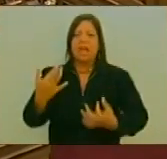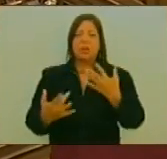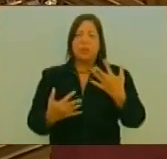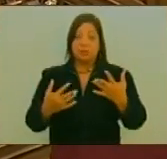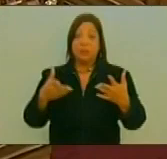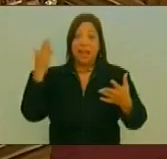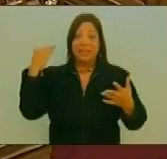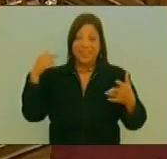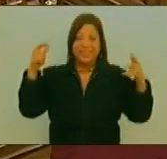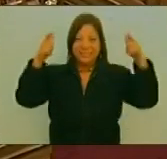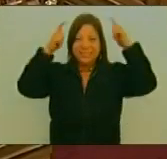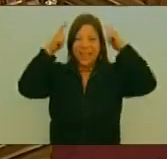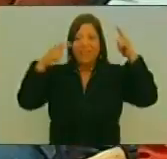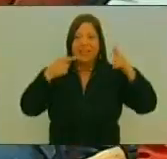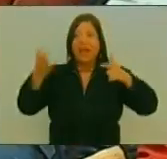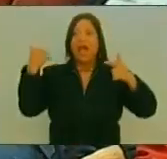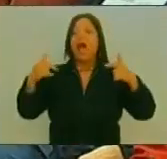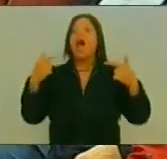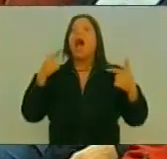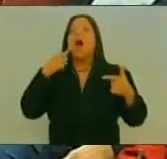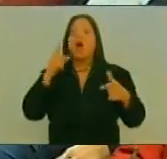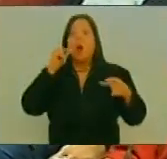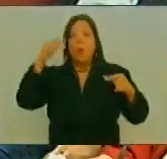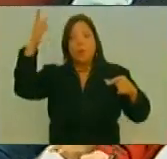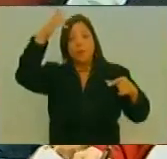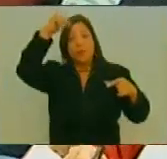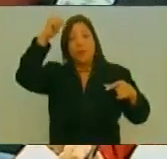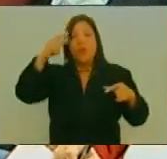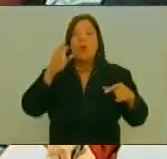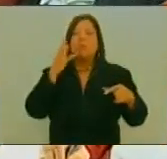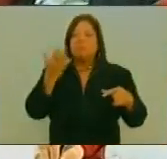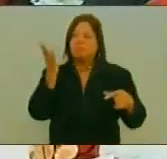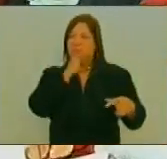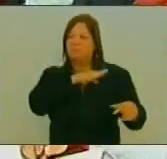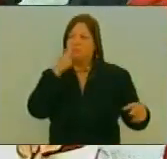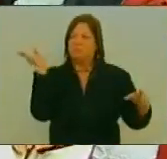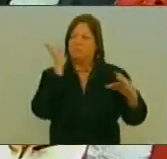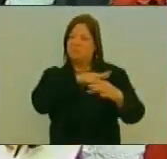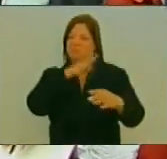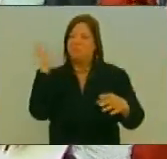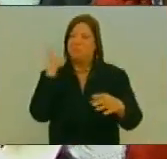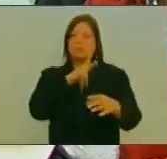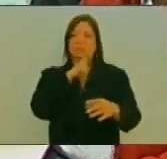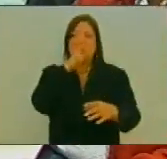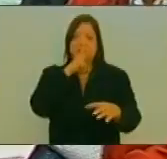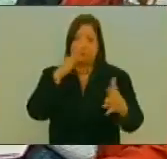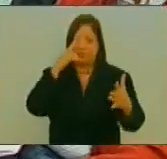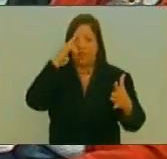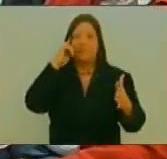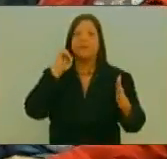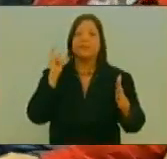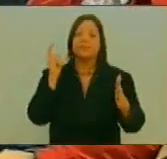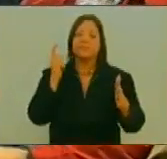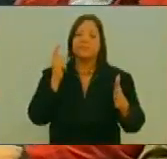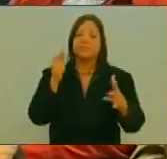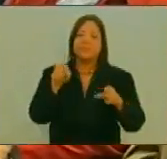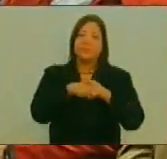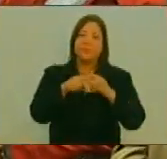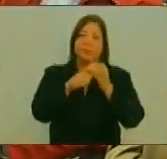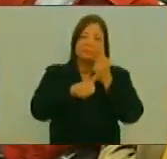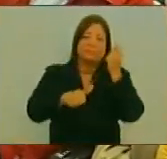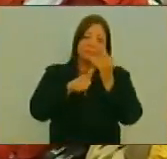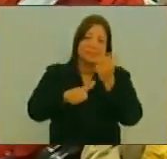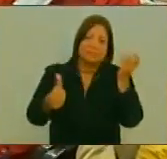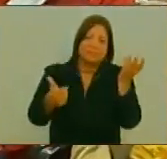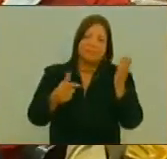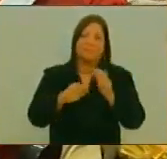Con este señor Huele a cosas Peores Y fue lo que Demostró ayer Porque mientras Hay cinco Huracanes